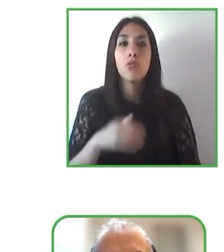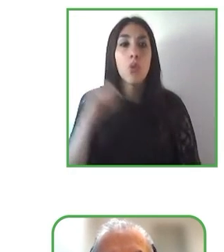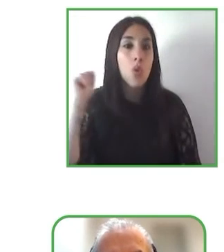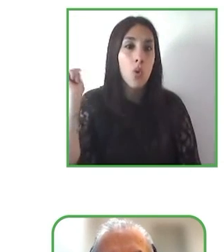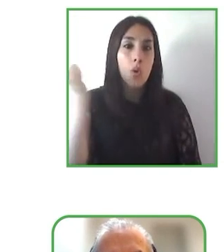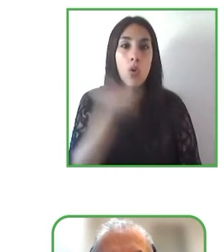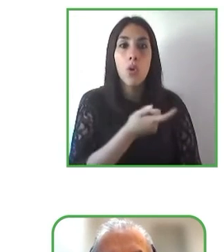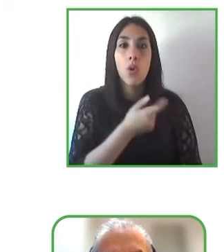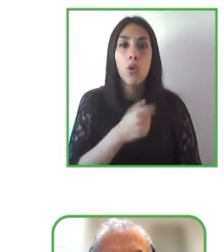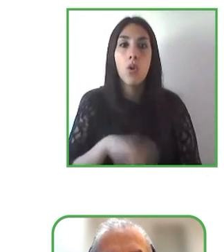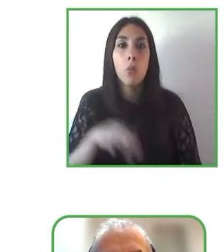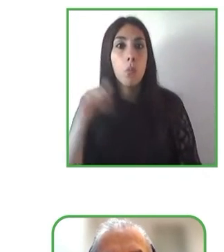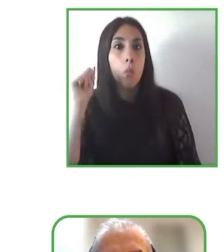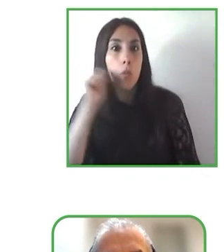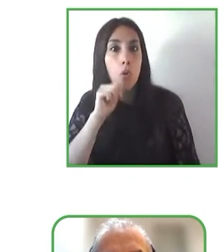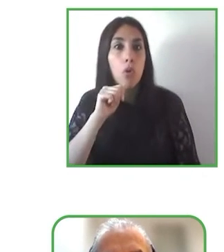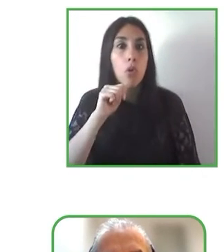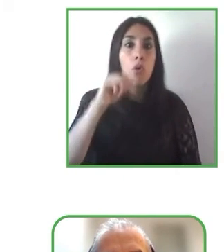gracias